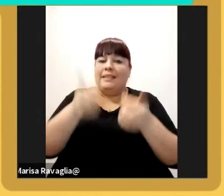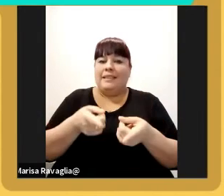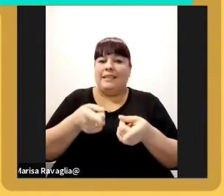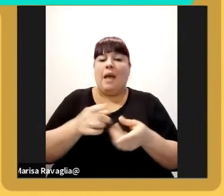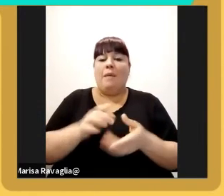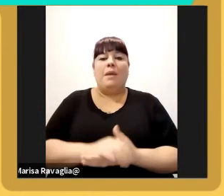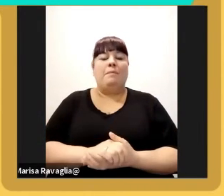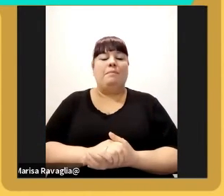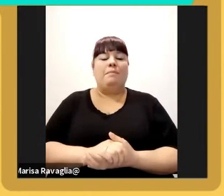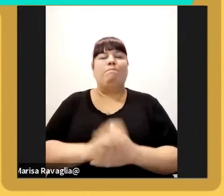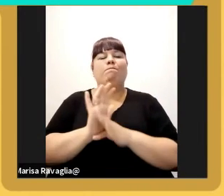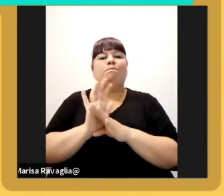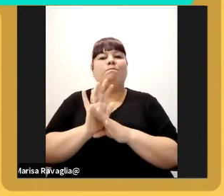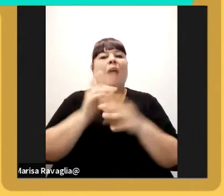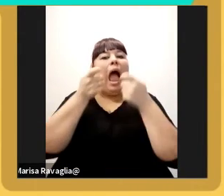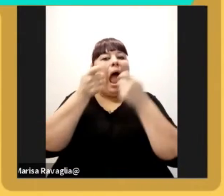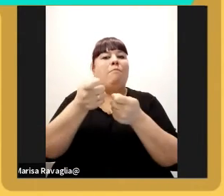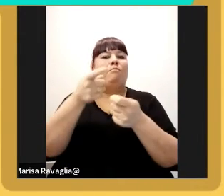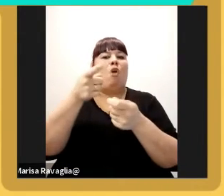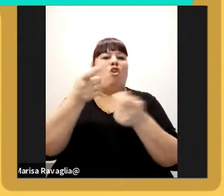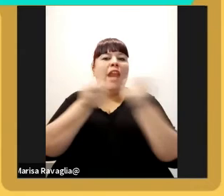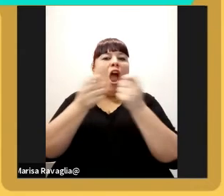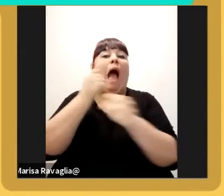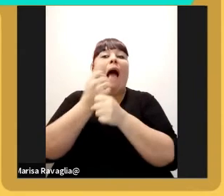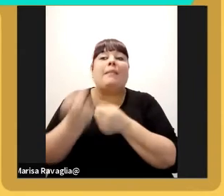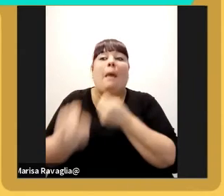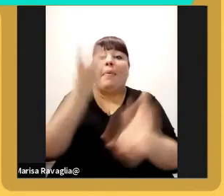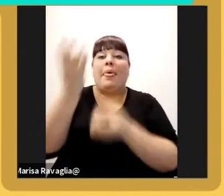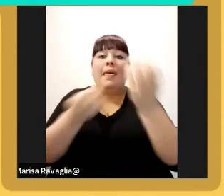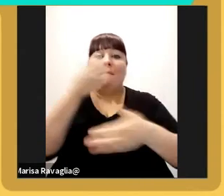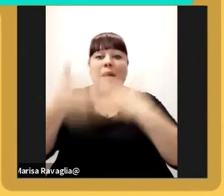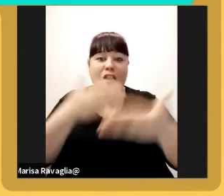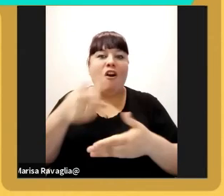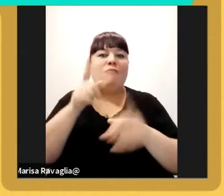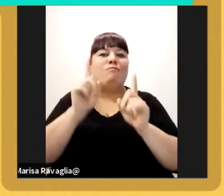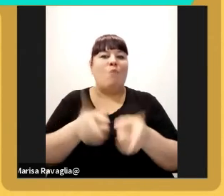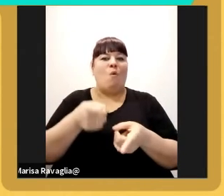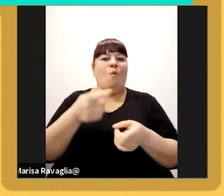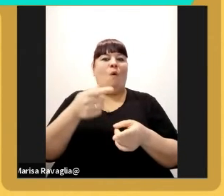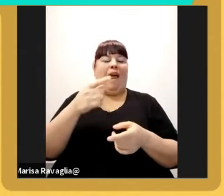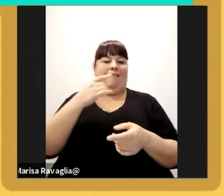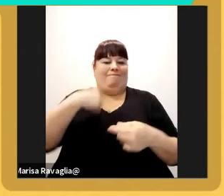a ver apoyar ese negocio hasta que saque los frutos también está un poco en mi Eduardo